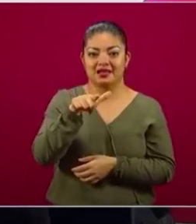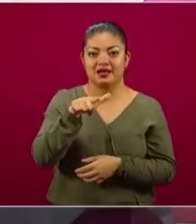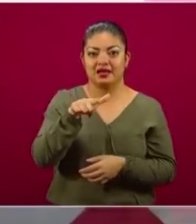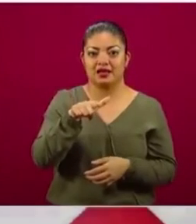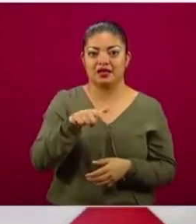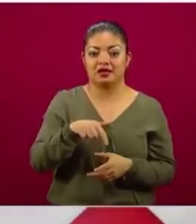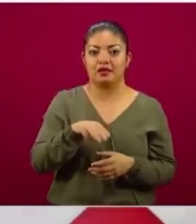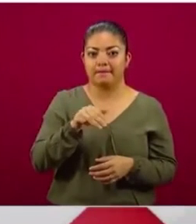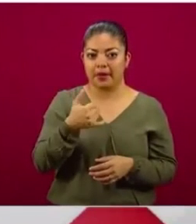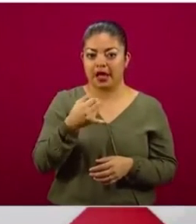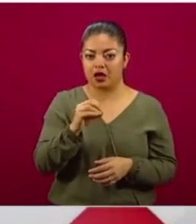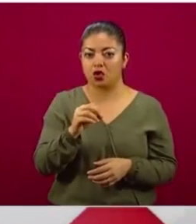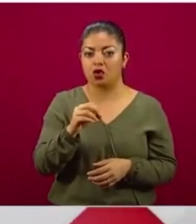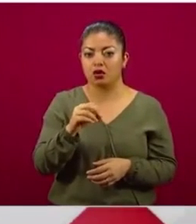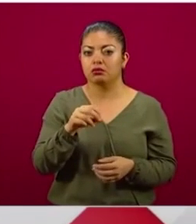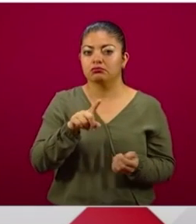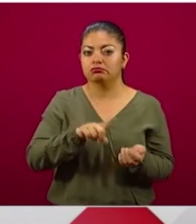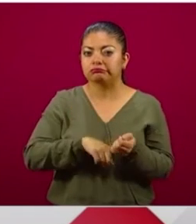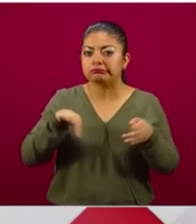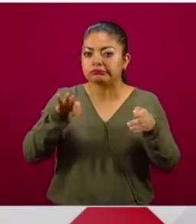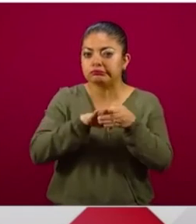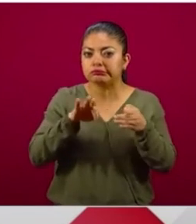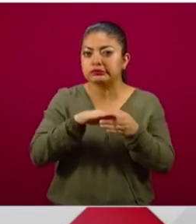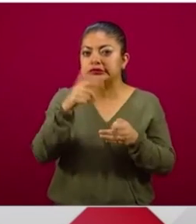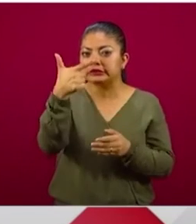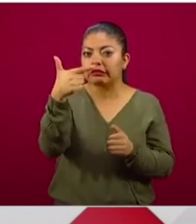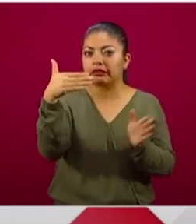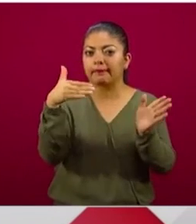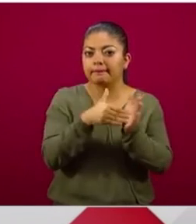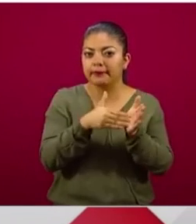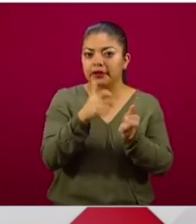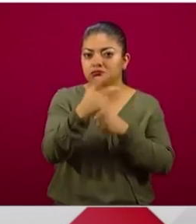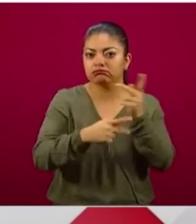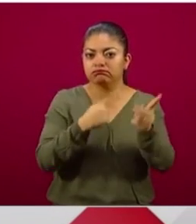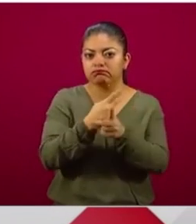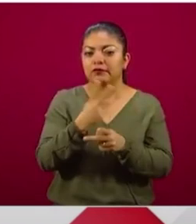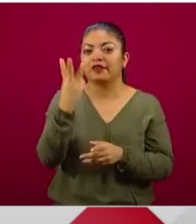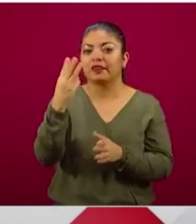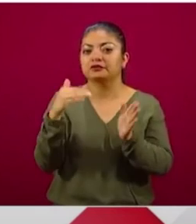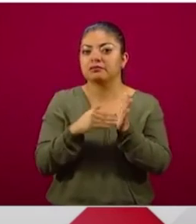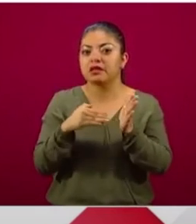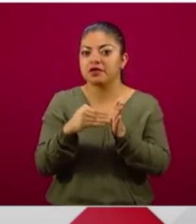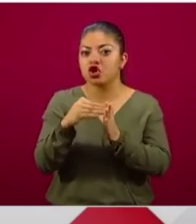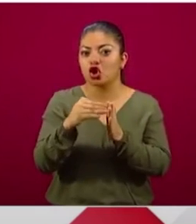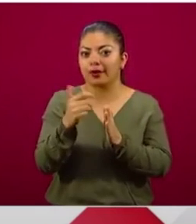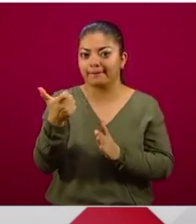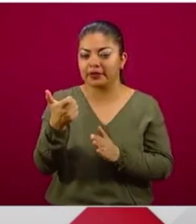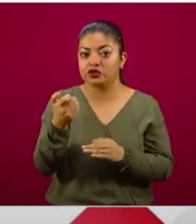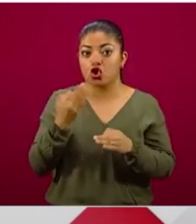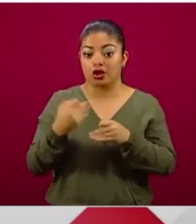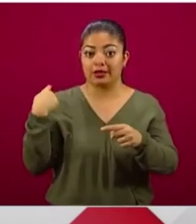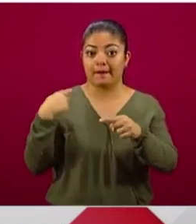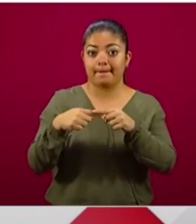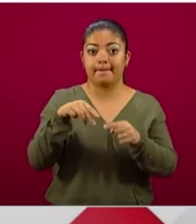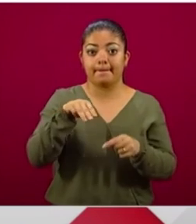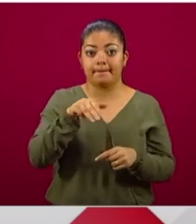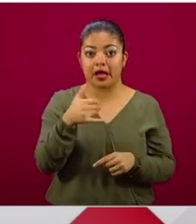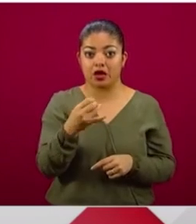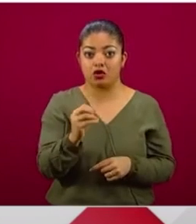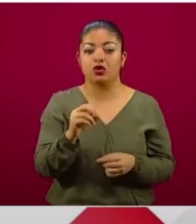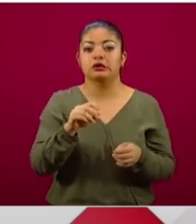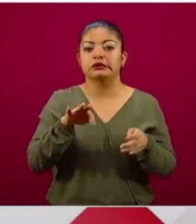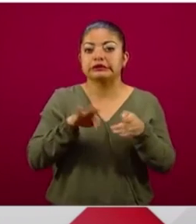cerca de siete mil créditos, dispersamos tres mil millones de pesos y en lo que va de mayo llevamos colocados